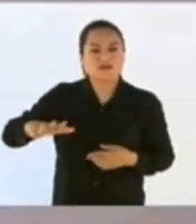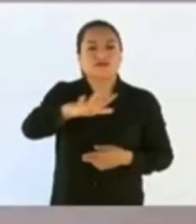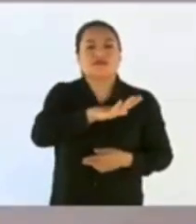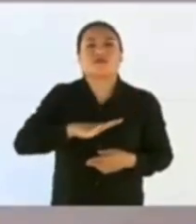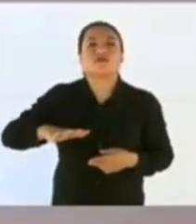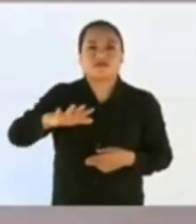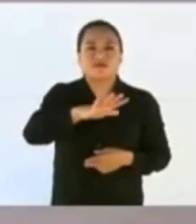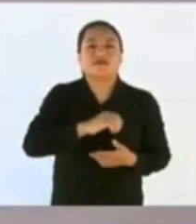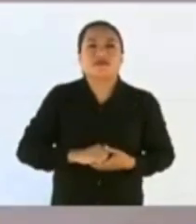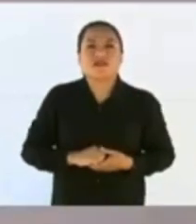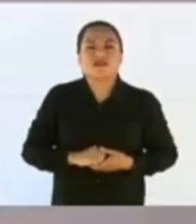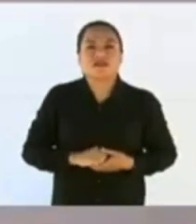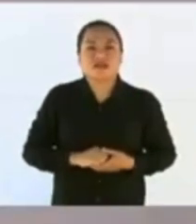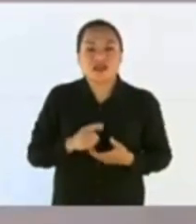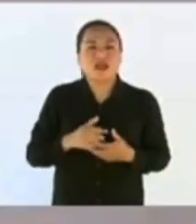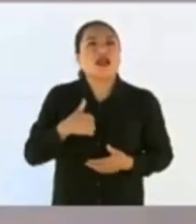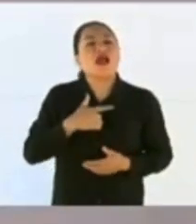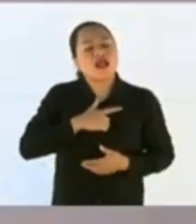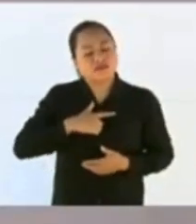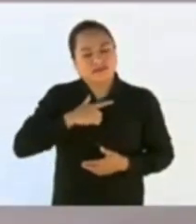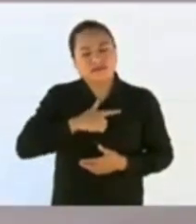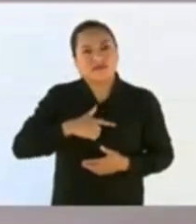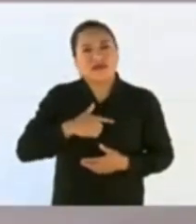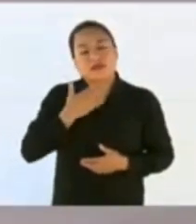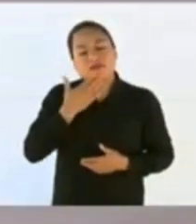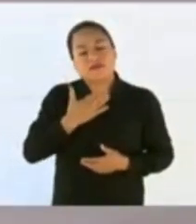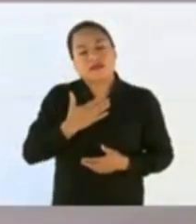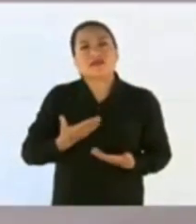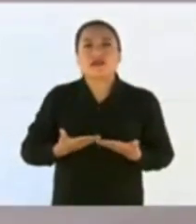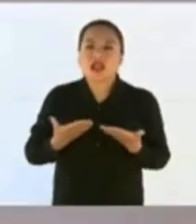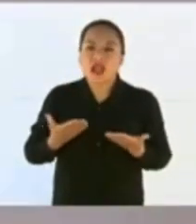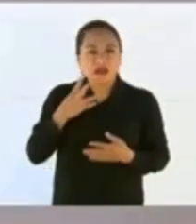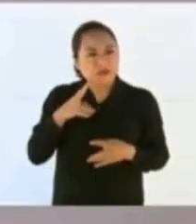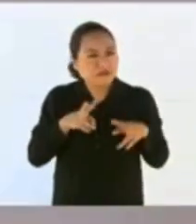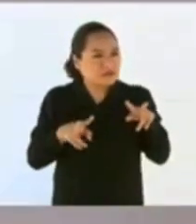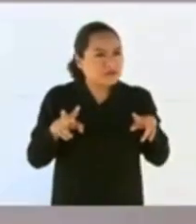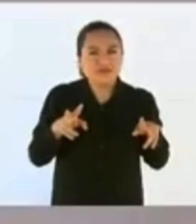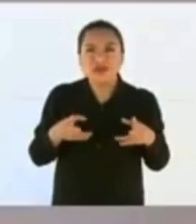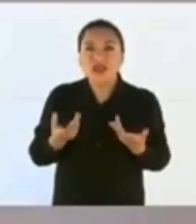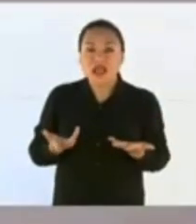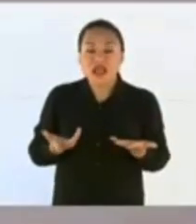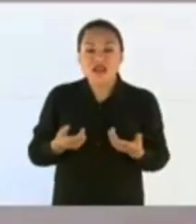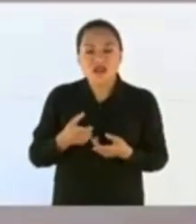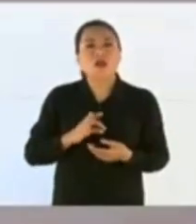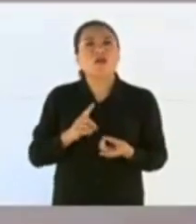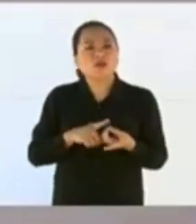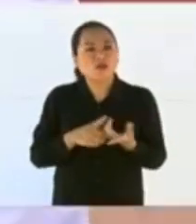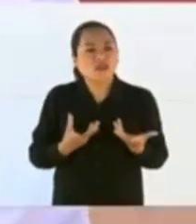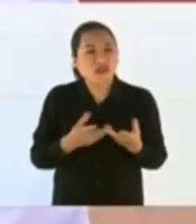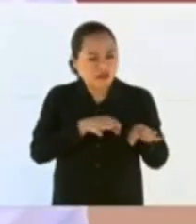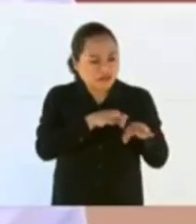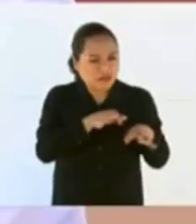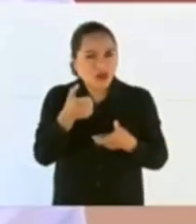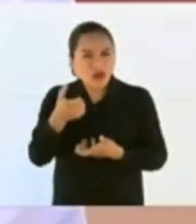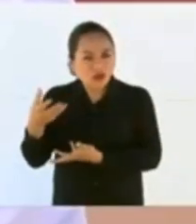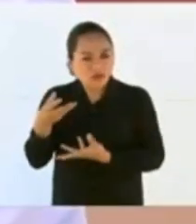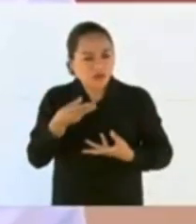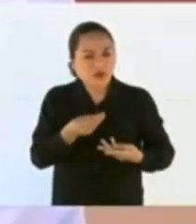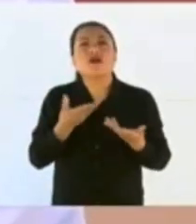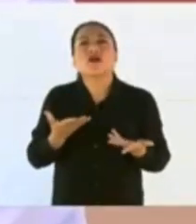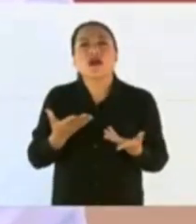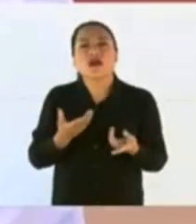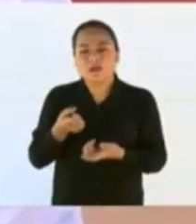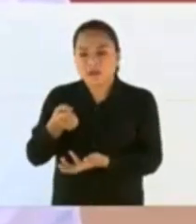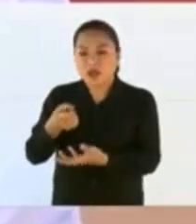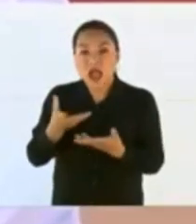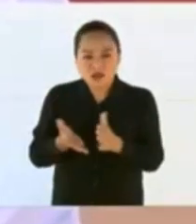Y es una gran satisfacción ver cómo se aplicó bien el recurso que se